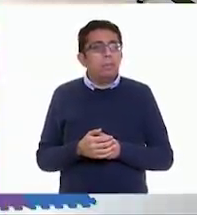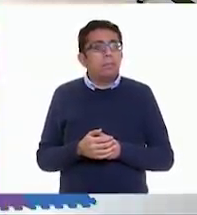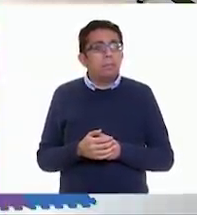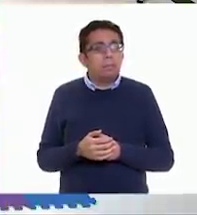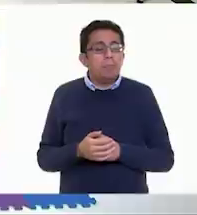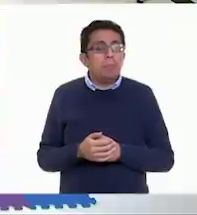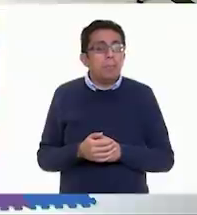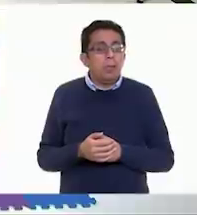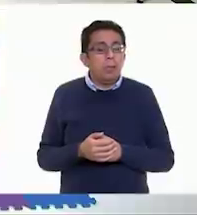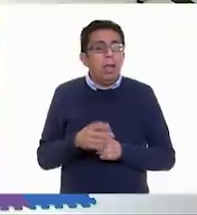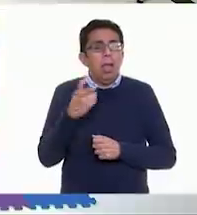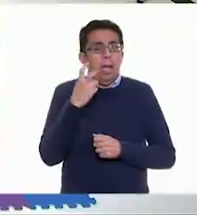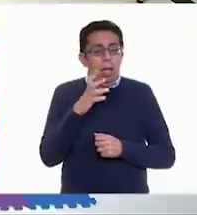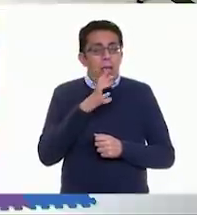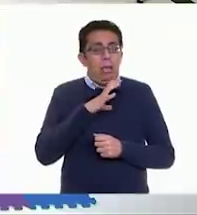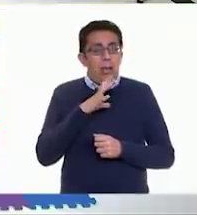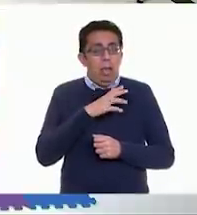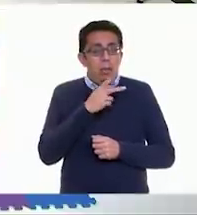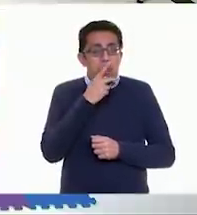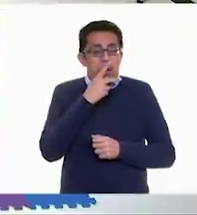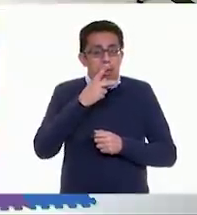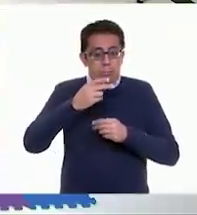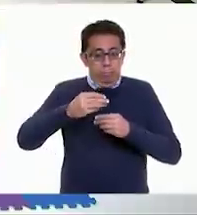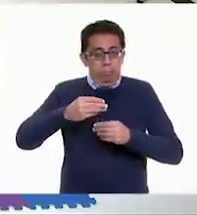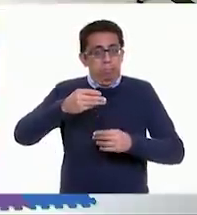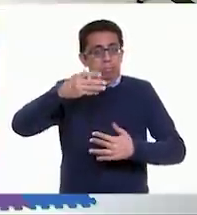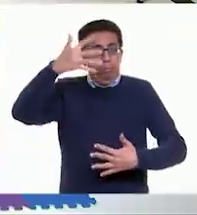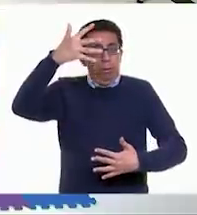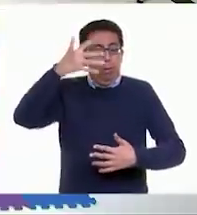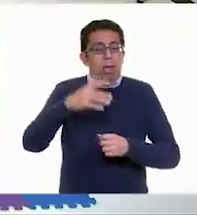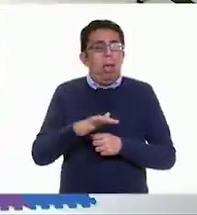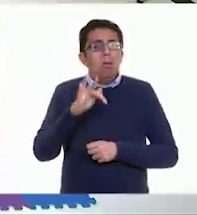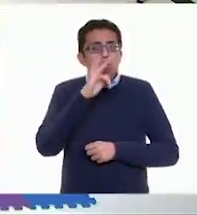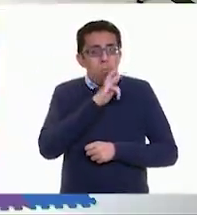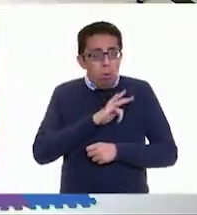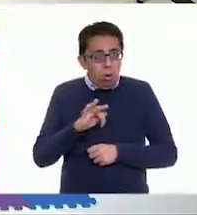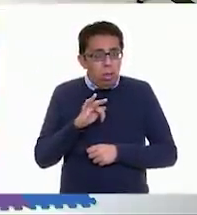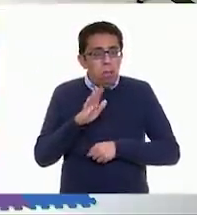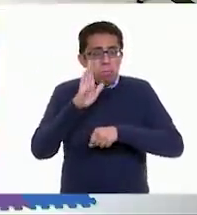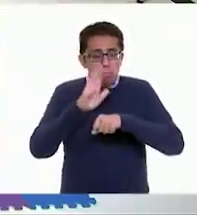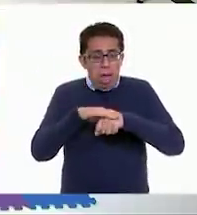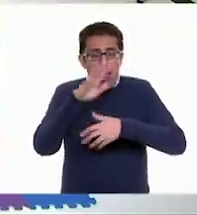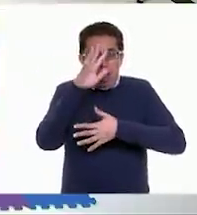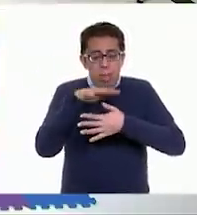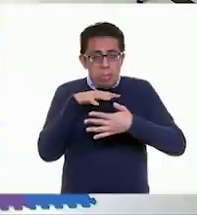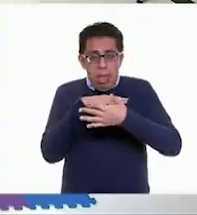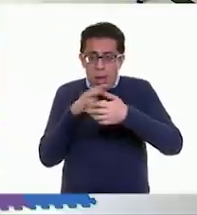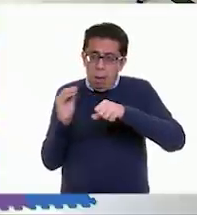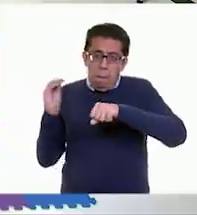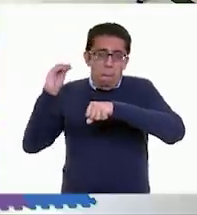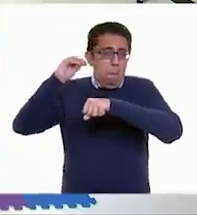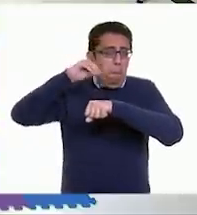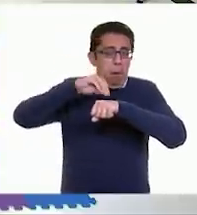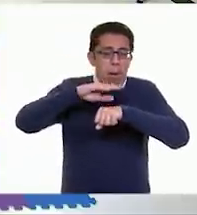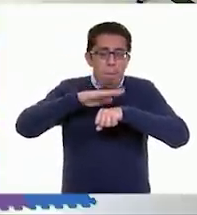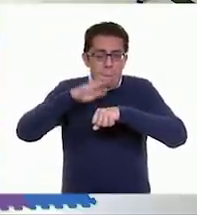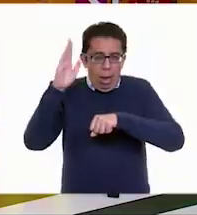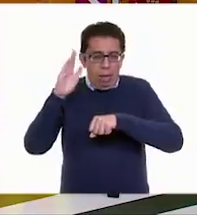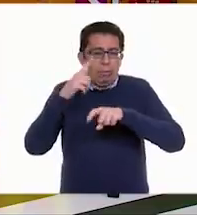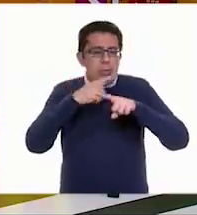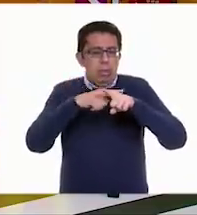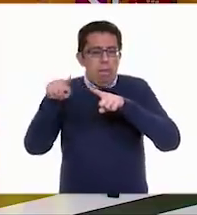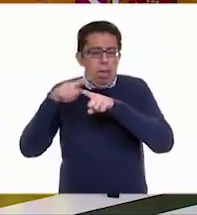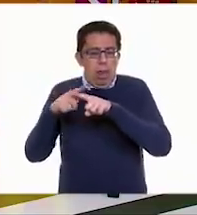aquí ya nos da una gama. Y podemos seguir completando nuestra tabla con todas las palabras que ahí nos dicen.